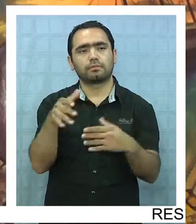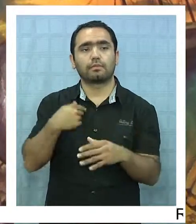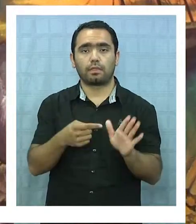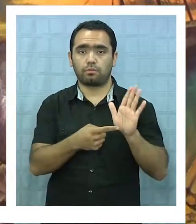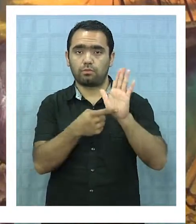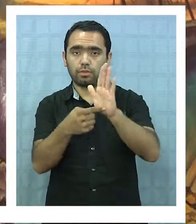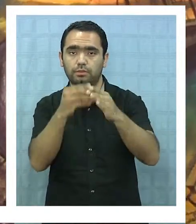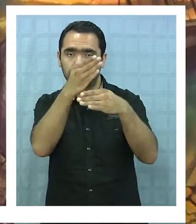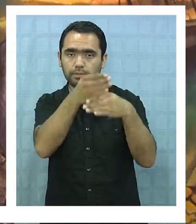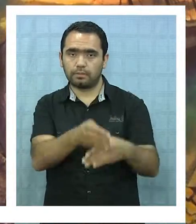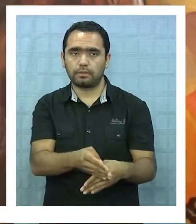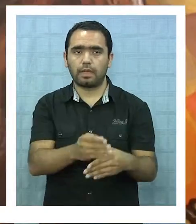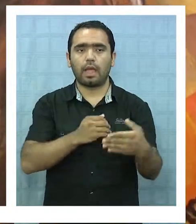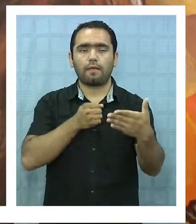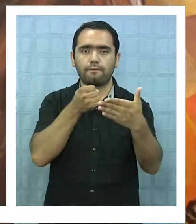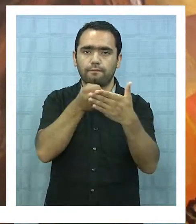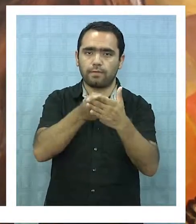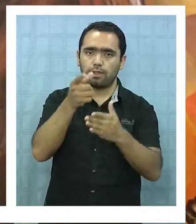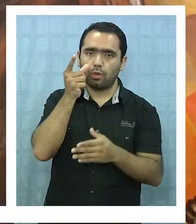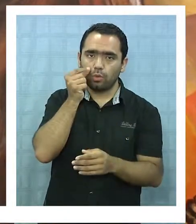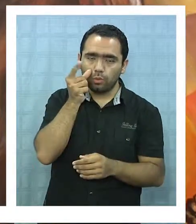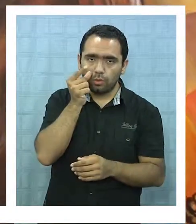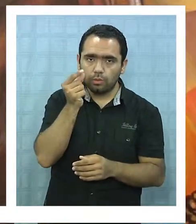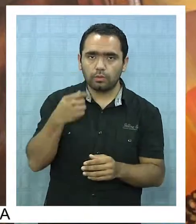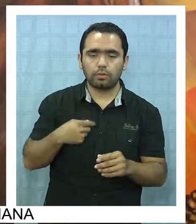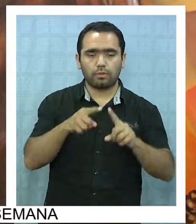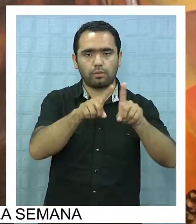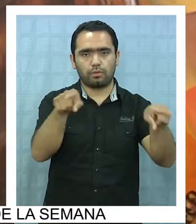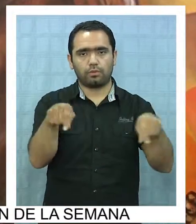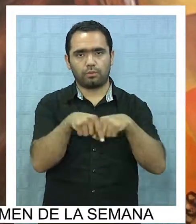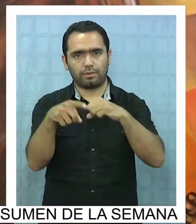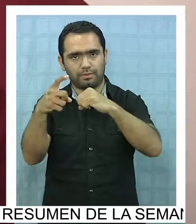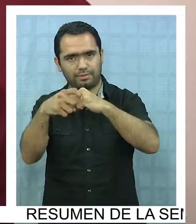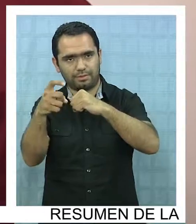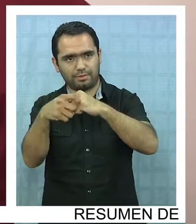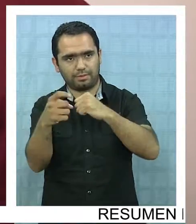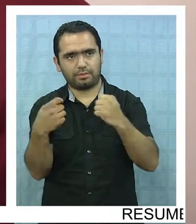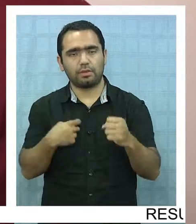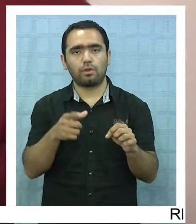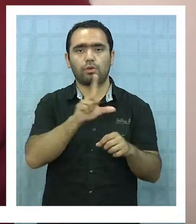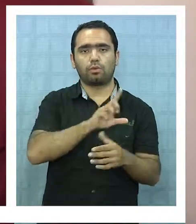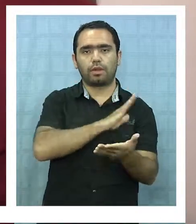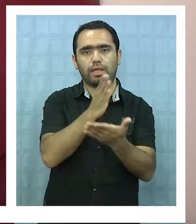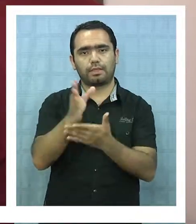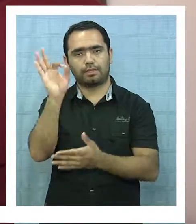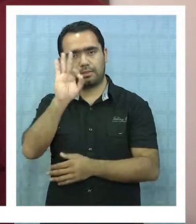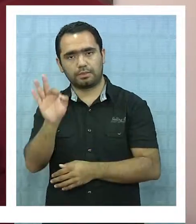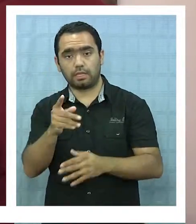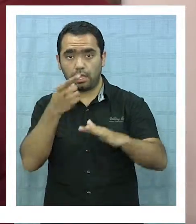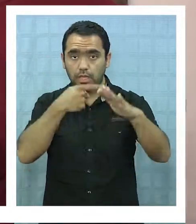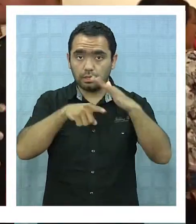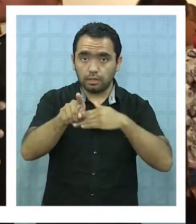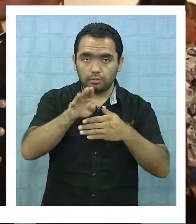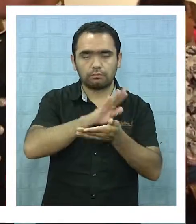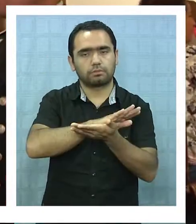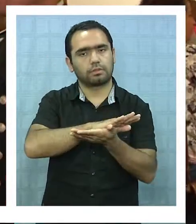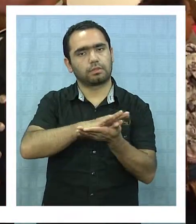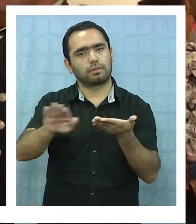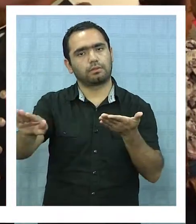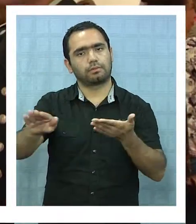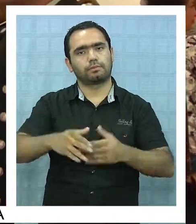muestra permanecerá hasta fines de octubre en la Sala de Arte Casa Coyahuasi, de lunes a sábado y la entrada es gratuita.